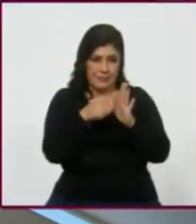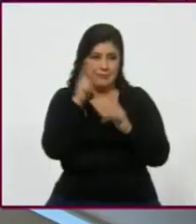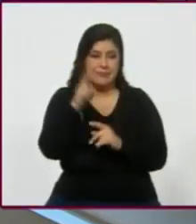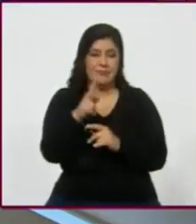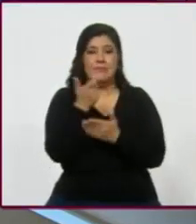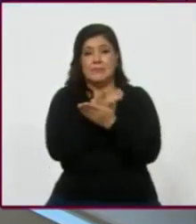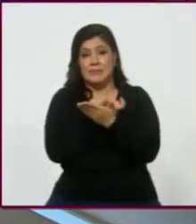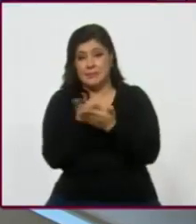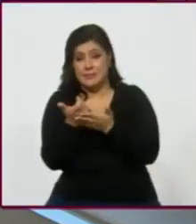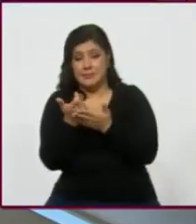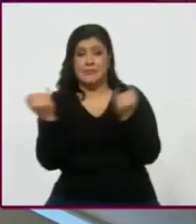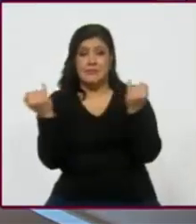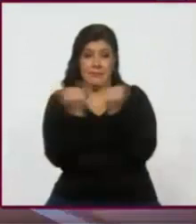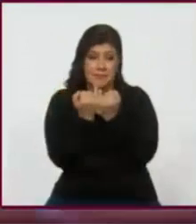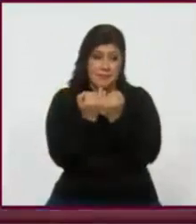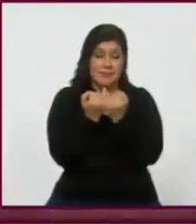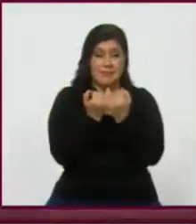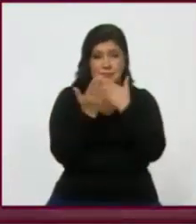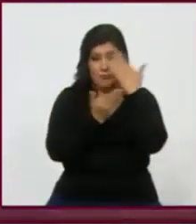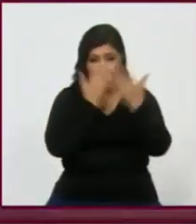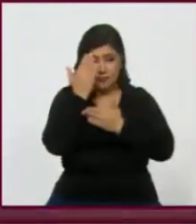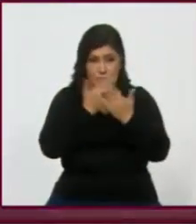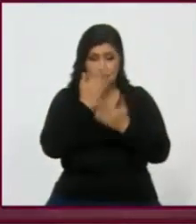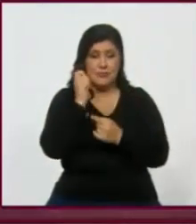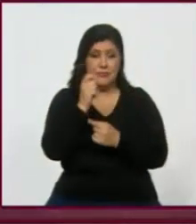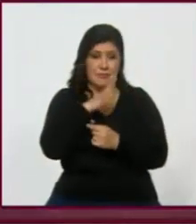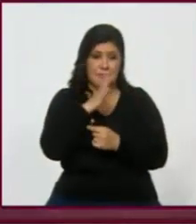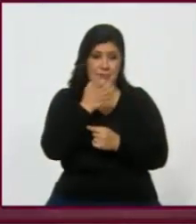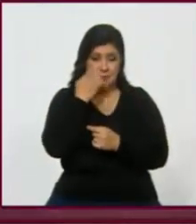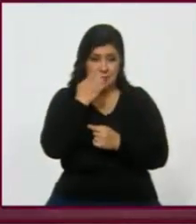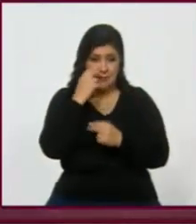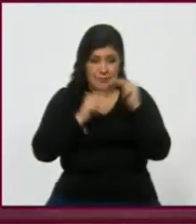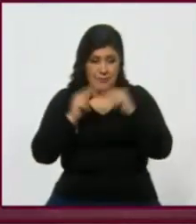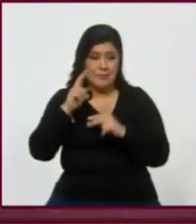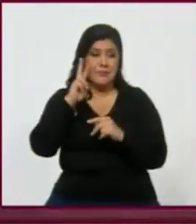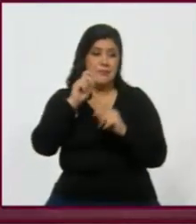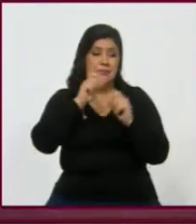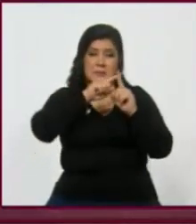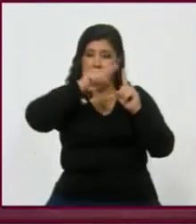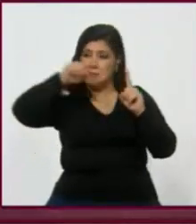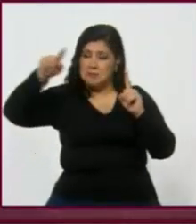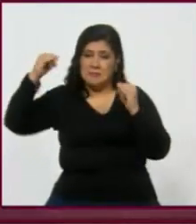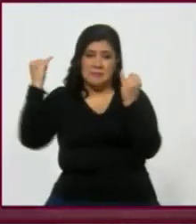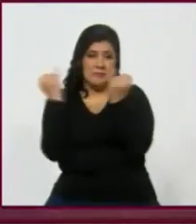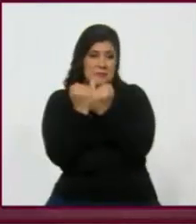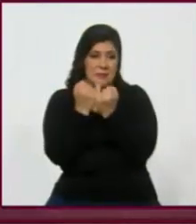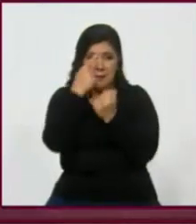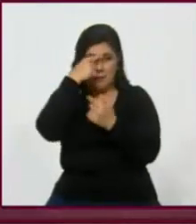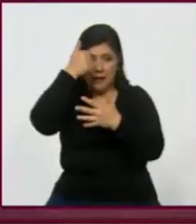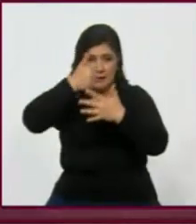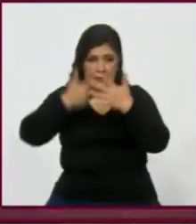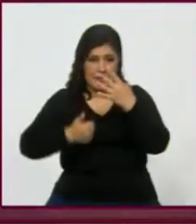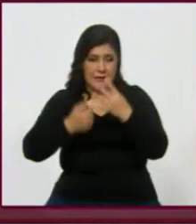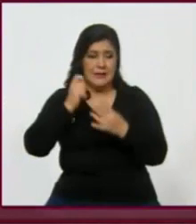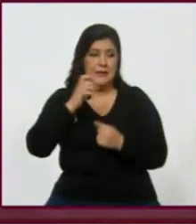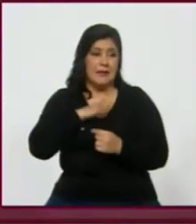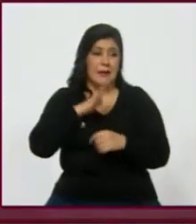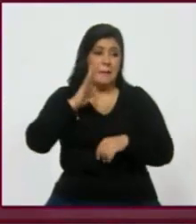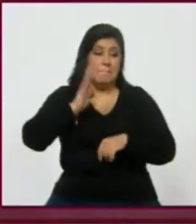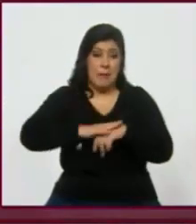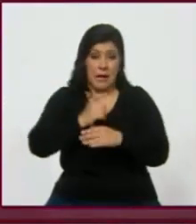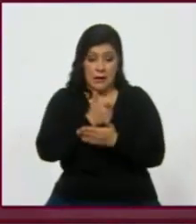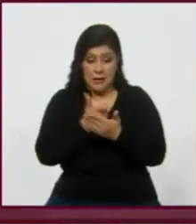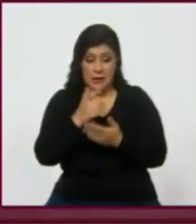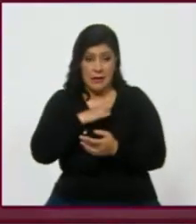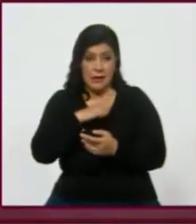correlacionado con escolaridad. Entonces, es el mismo gráfico, el mismo sesgo para cada uno de los... Entre más gana la gente,